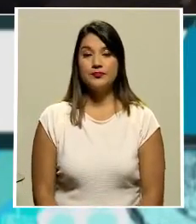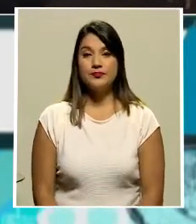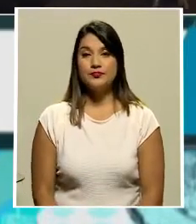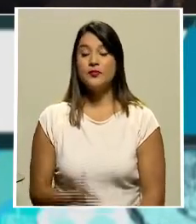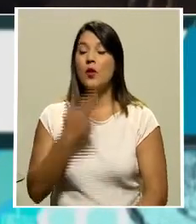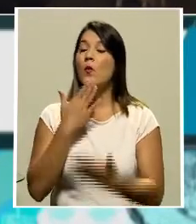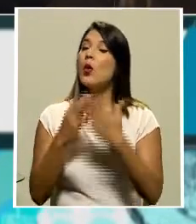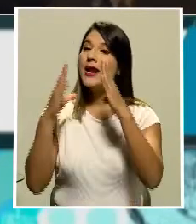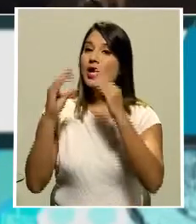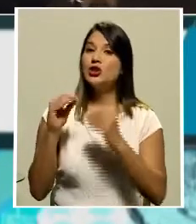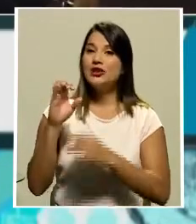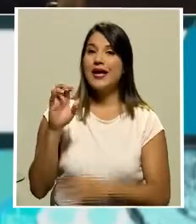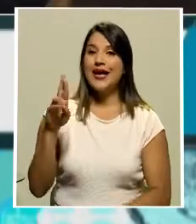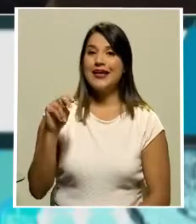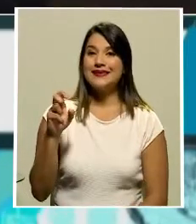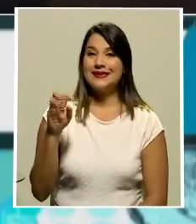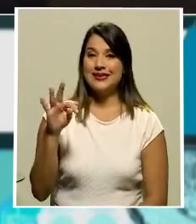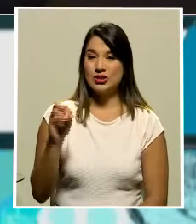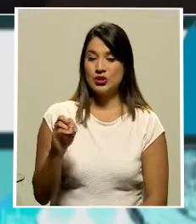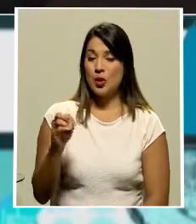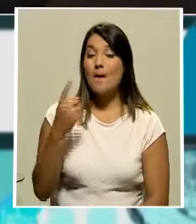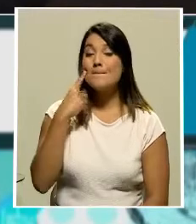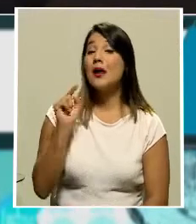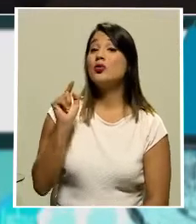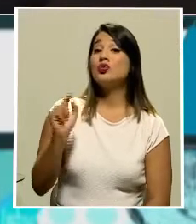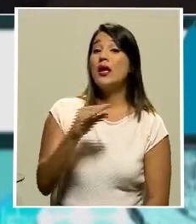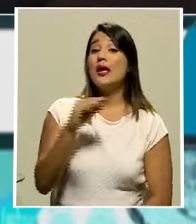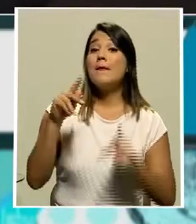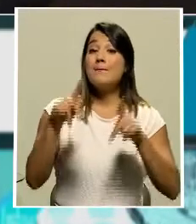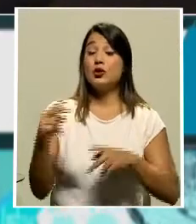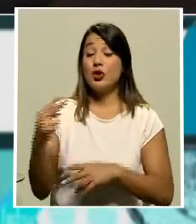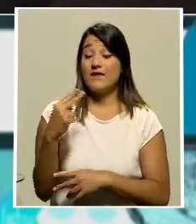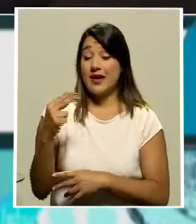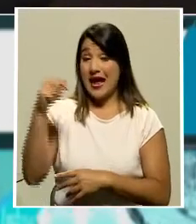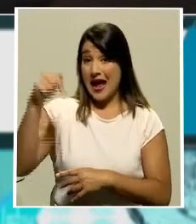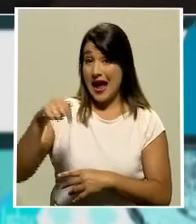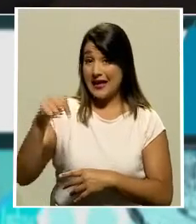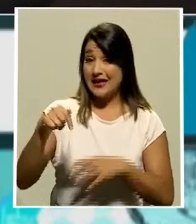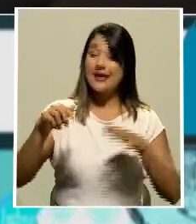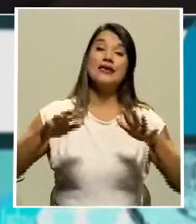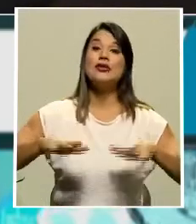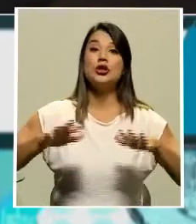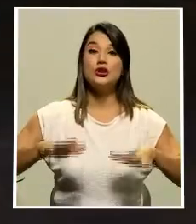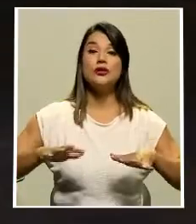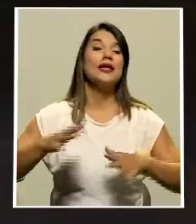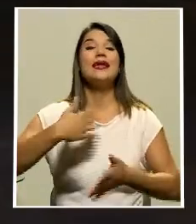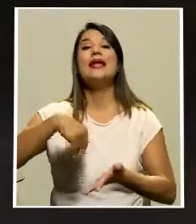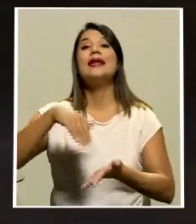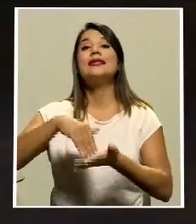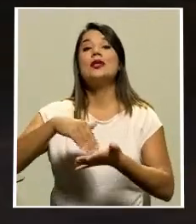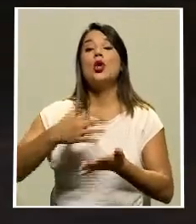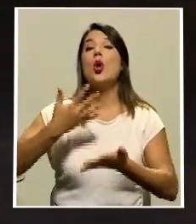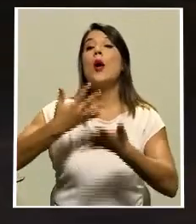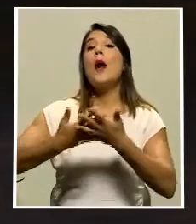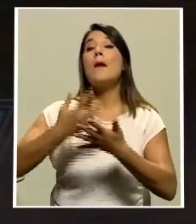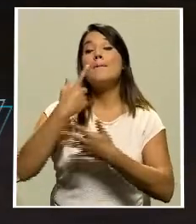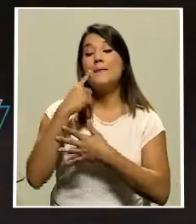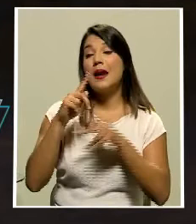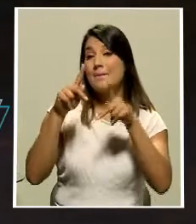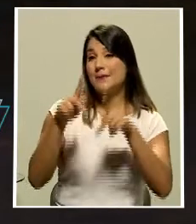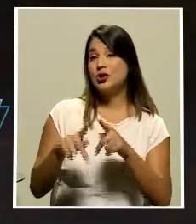Buenas noches, don Ernesto. Nuevamente para usted y para los televidentes. Precisamente aquí donde nos encontramos, en el Centro de Aprehensión para